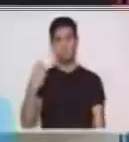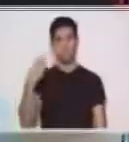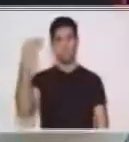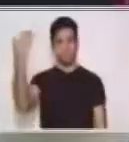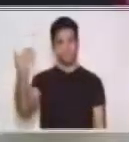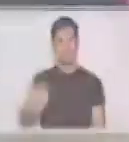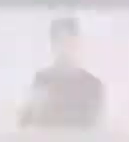A 2